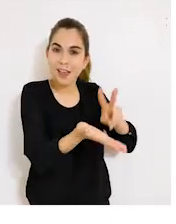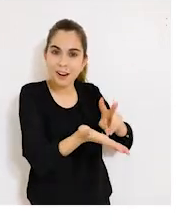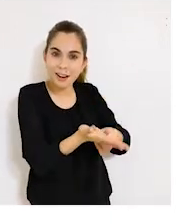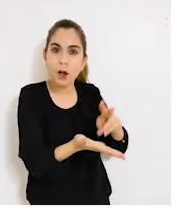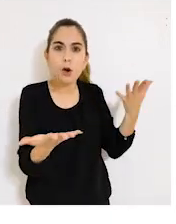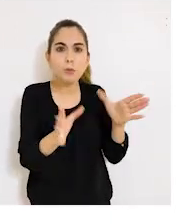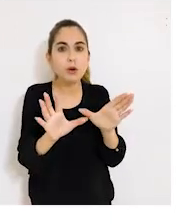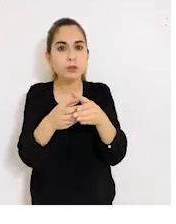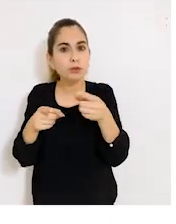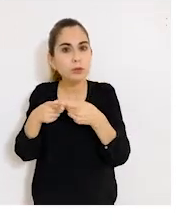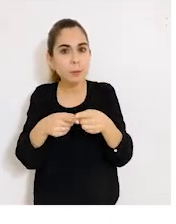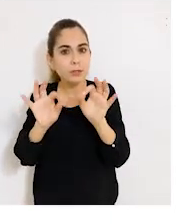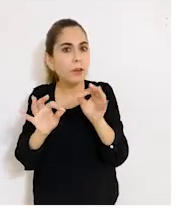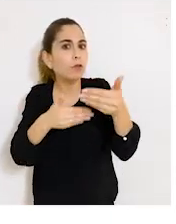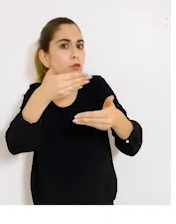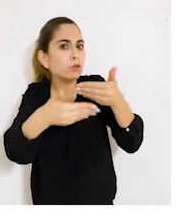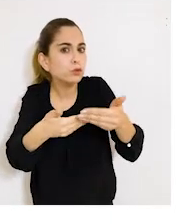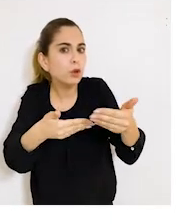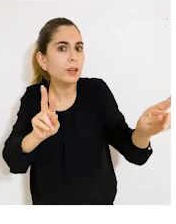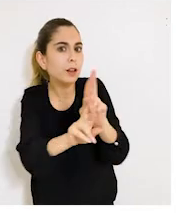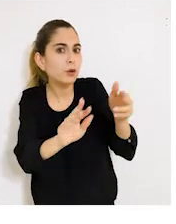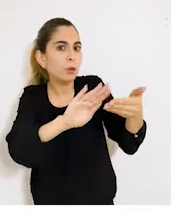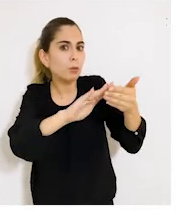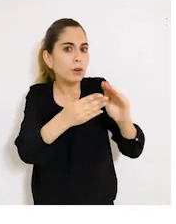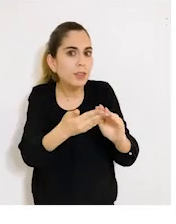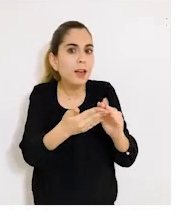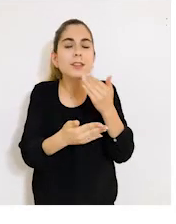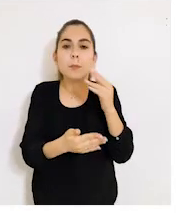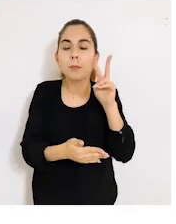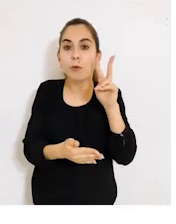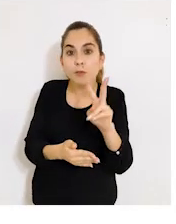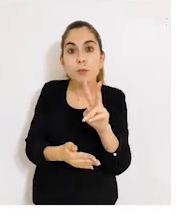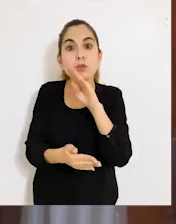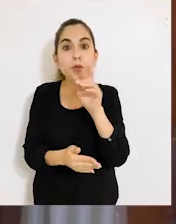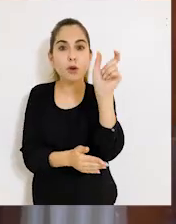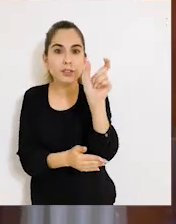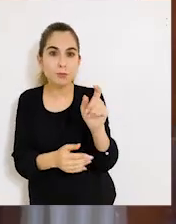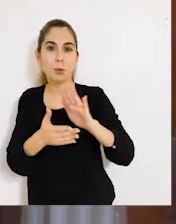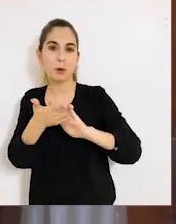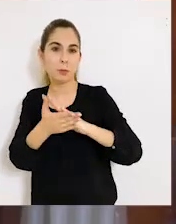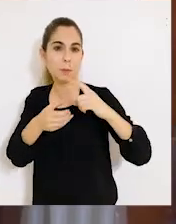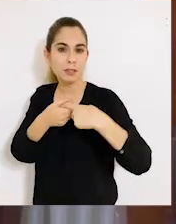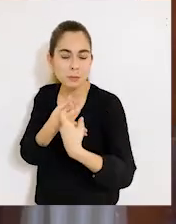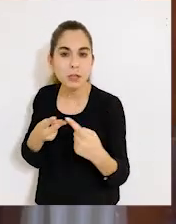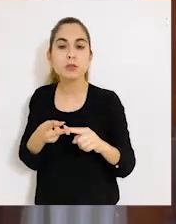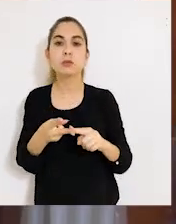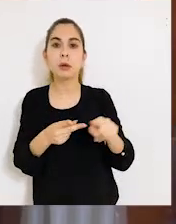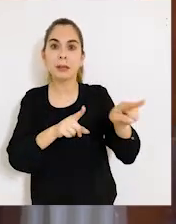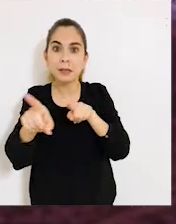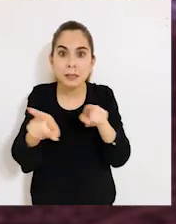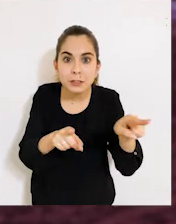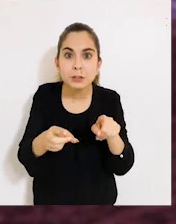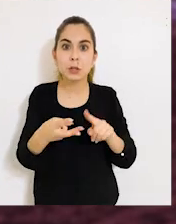organización social específica funcionaba con su comunidad y vimos específicamente la aplicación de conceptos como la participación, la autogestión,